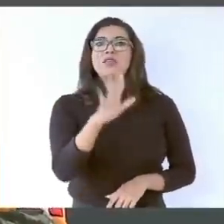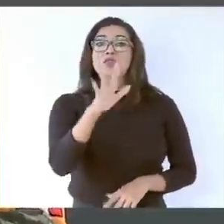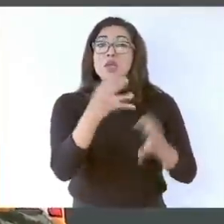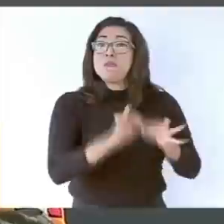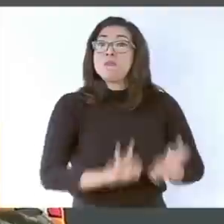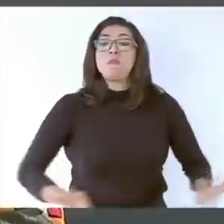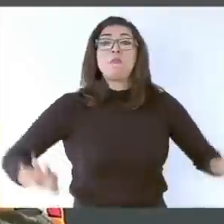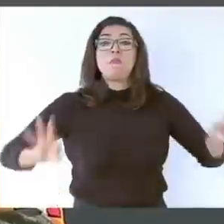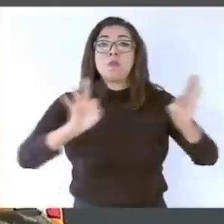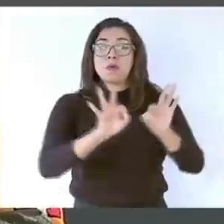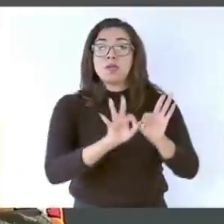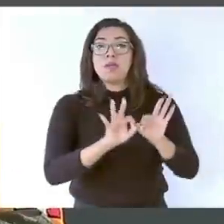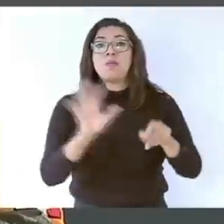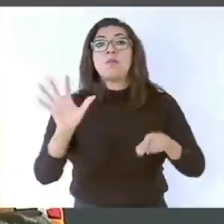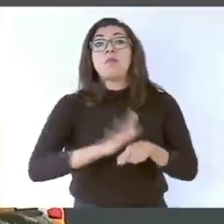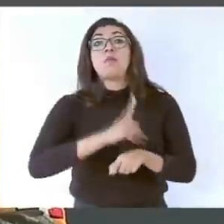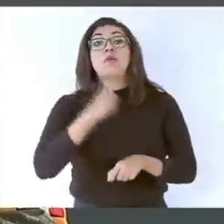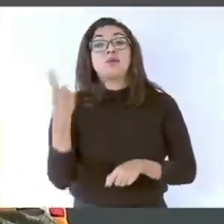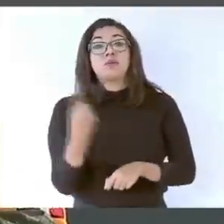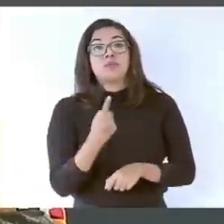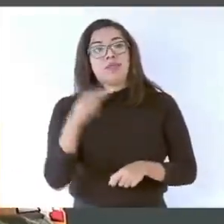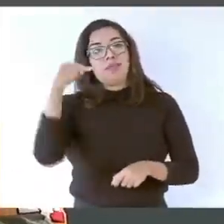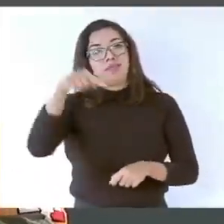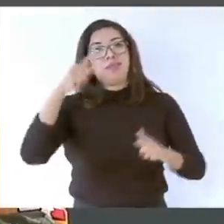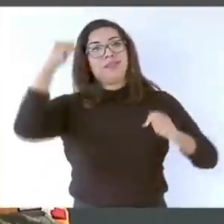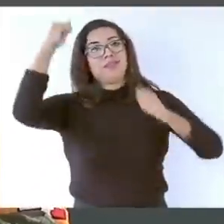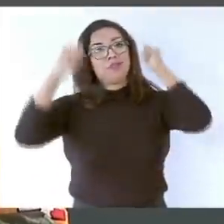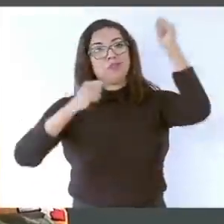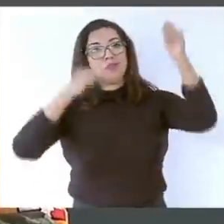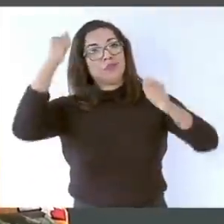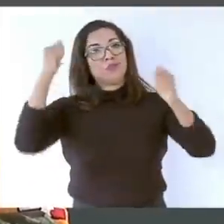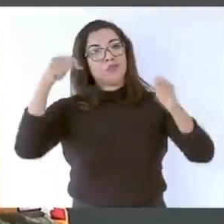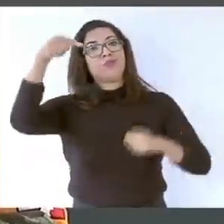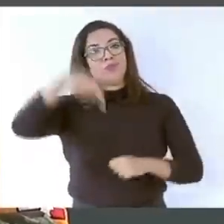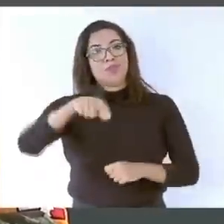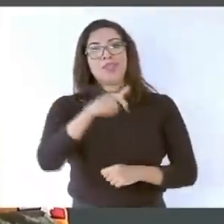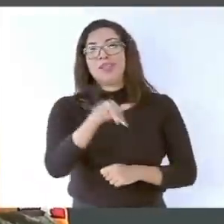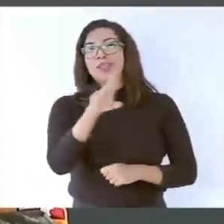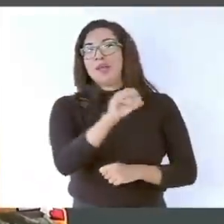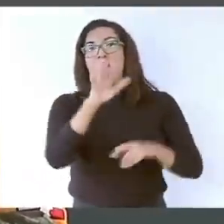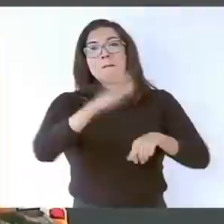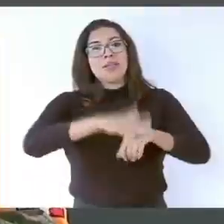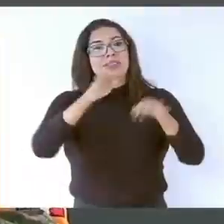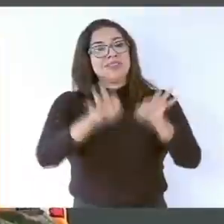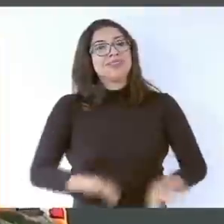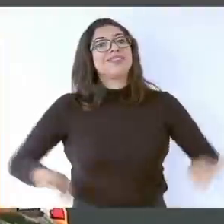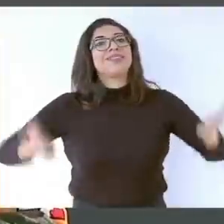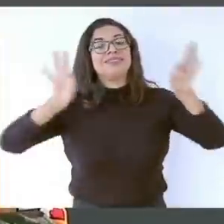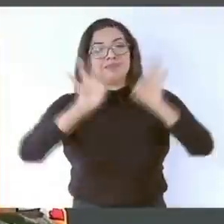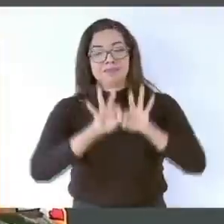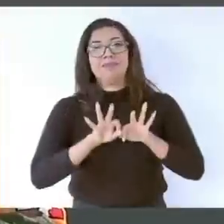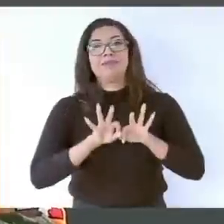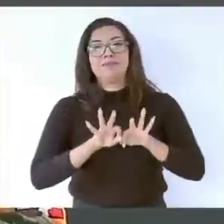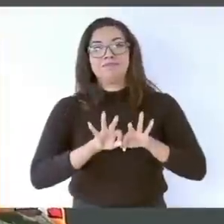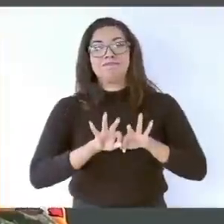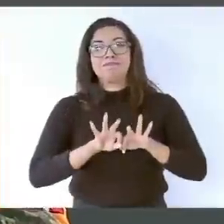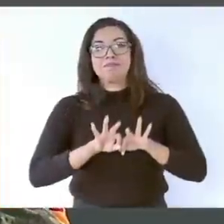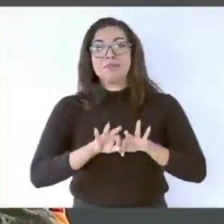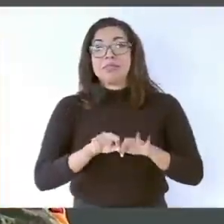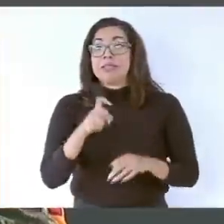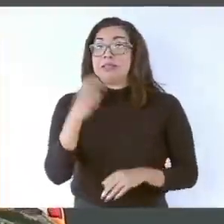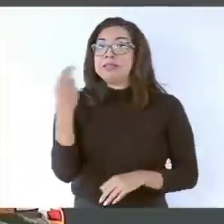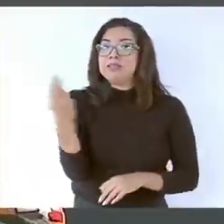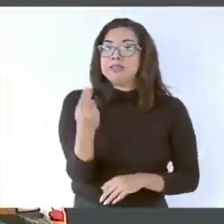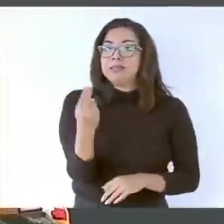por ubicarse dentro del corredor turístico de mayor importancia en la región y requerir de un minucioso